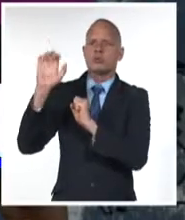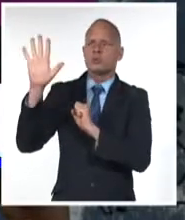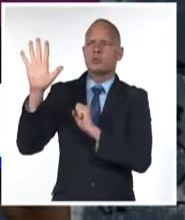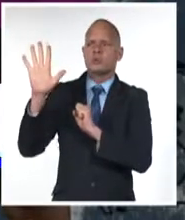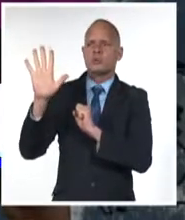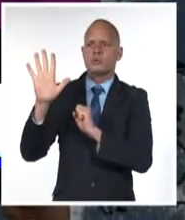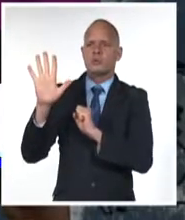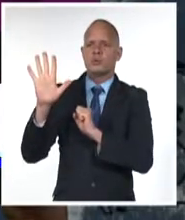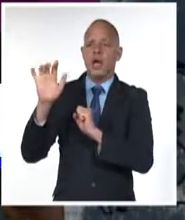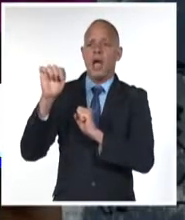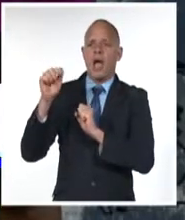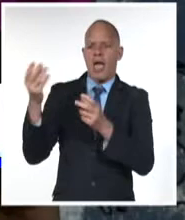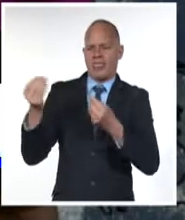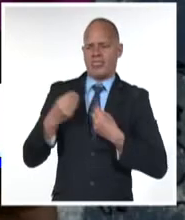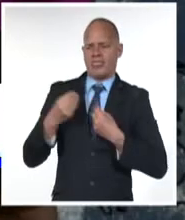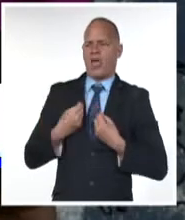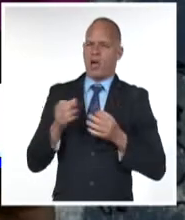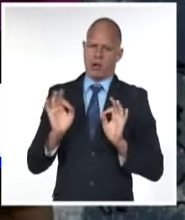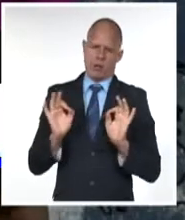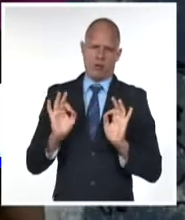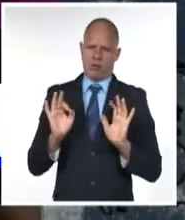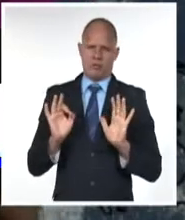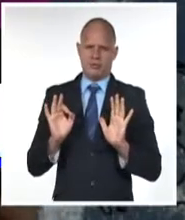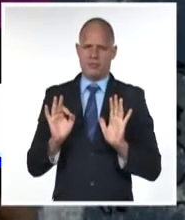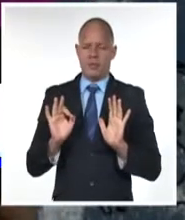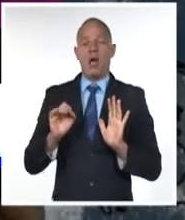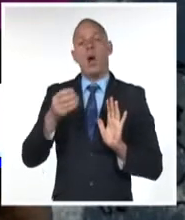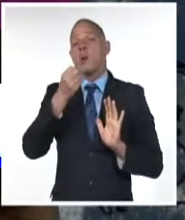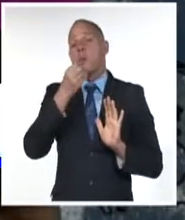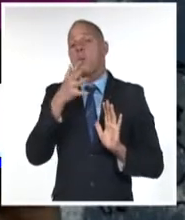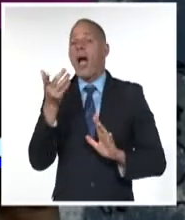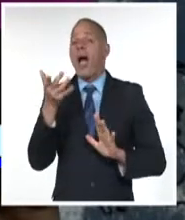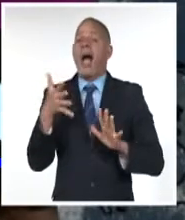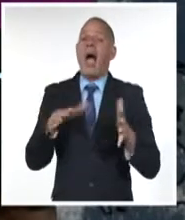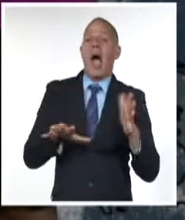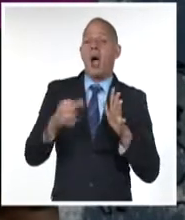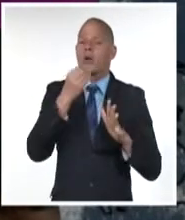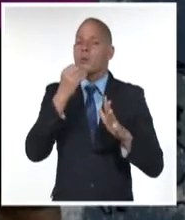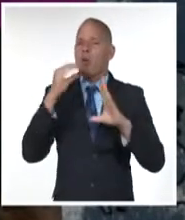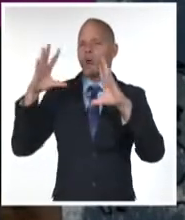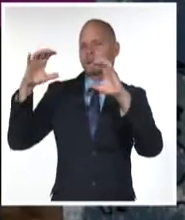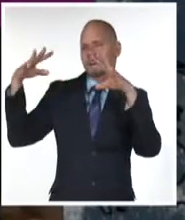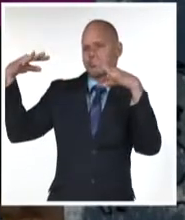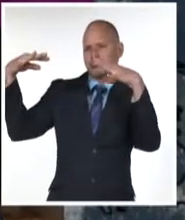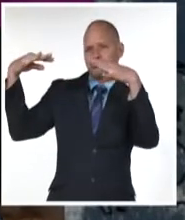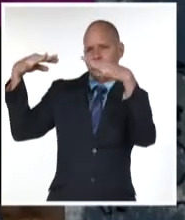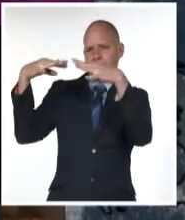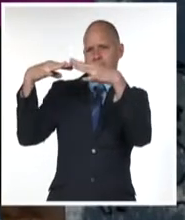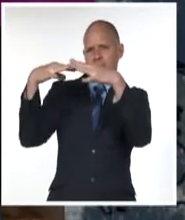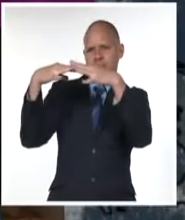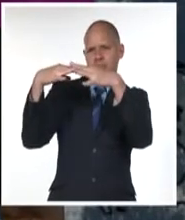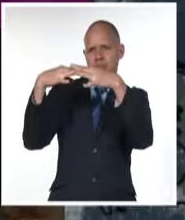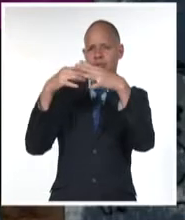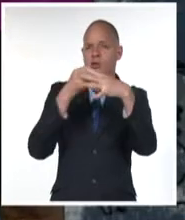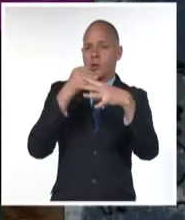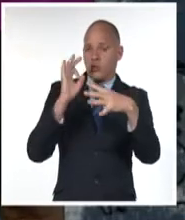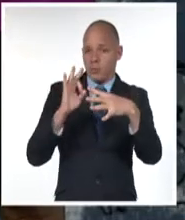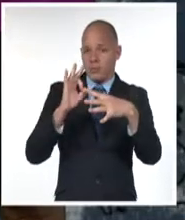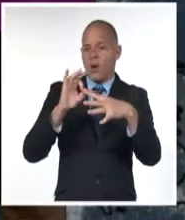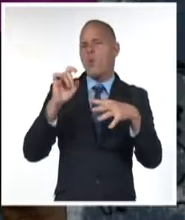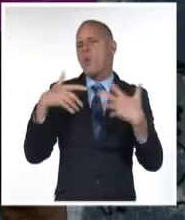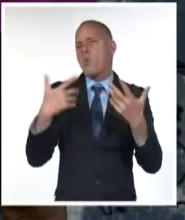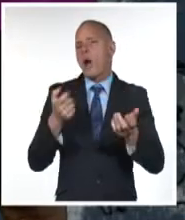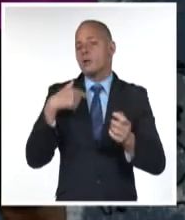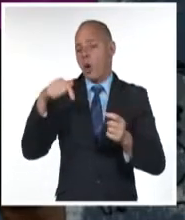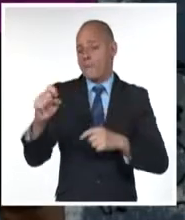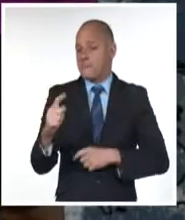afeitar, sin embargo, los nublados pueden llegar en el flujo del nordeste hacia zonas de la costa norte, principalmente durante la madrugada